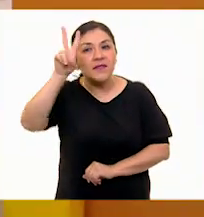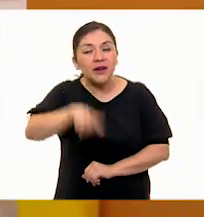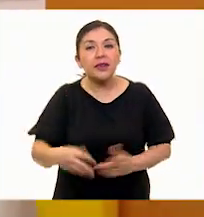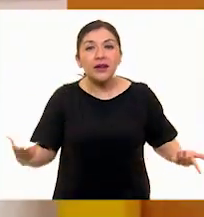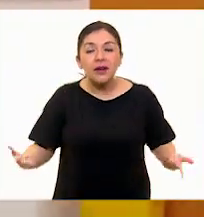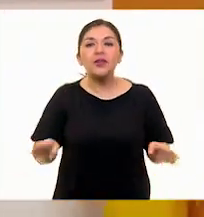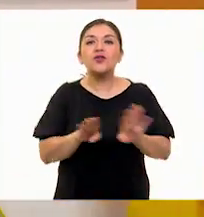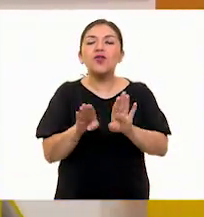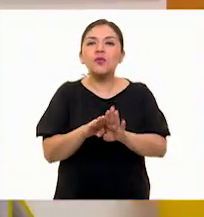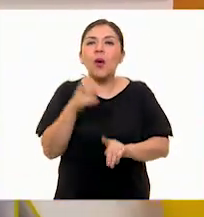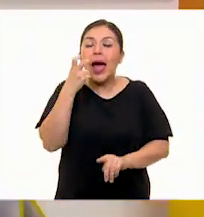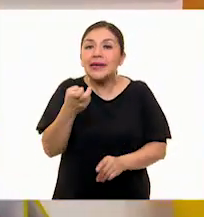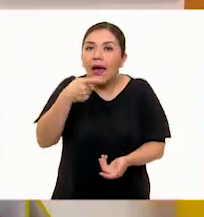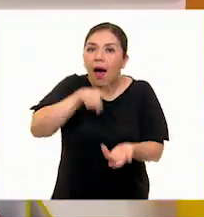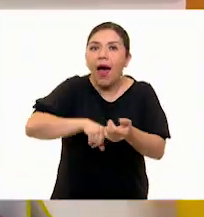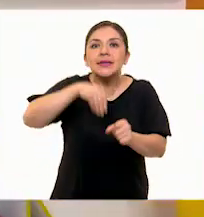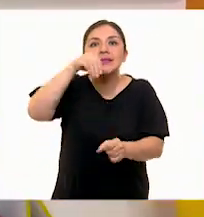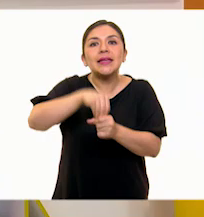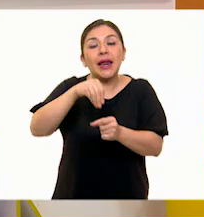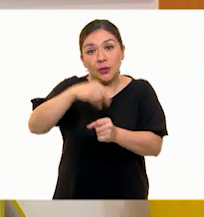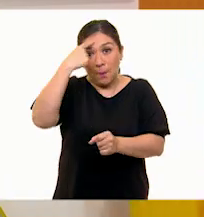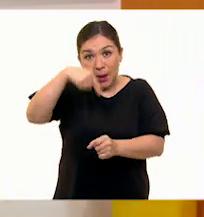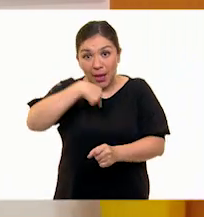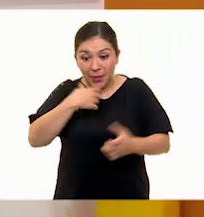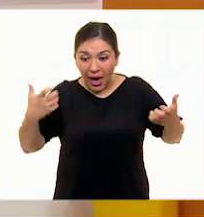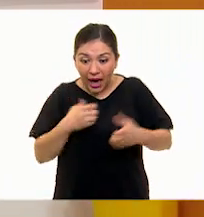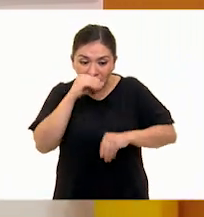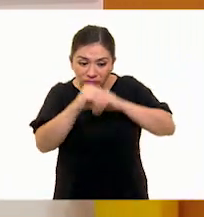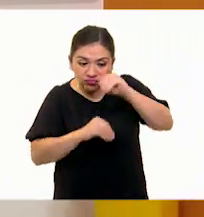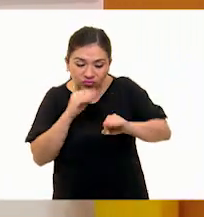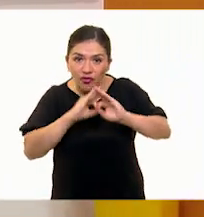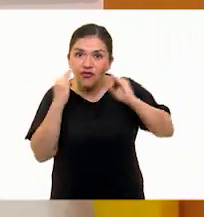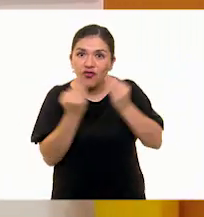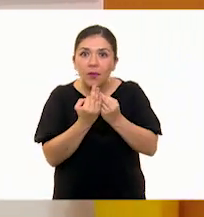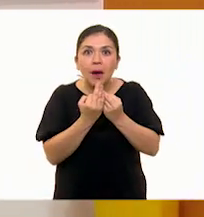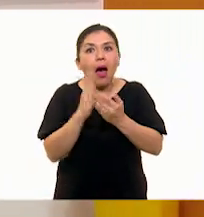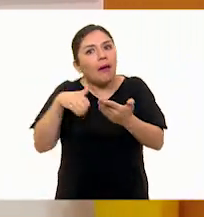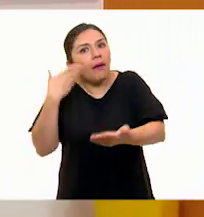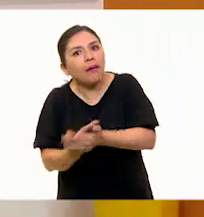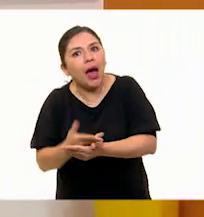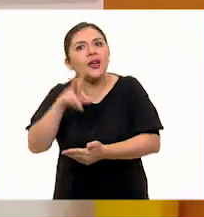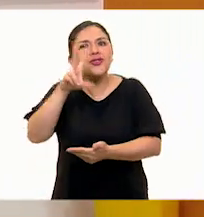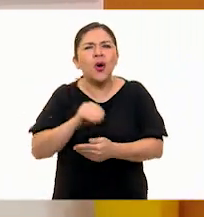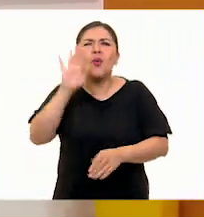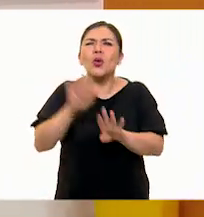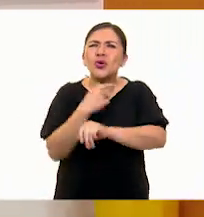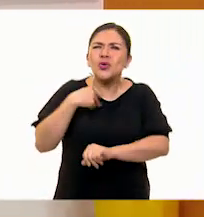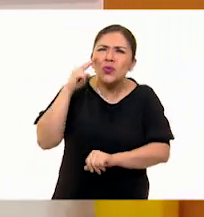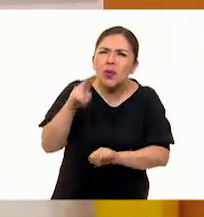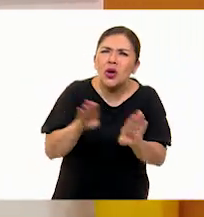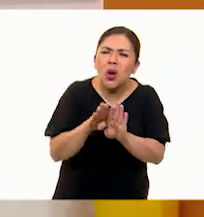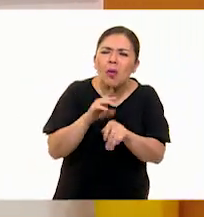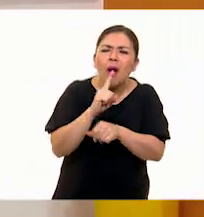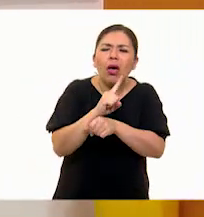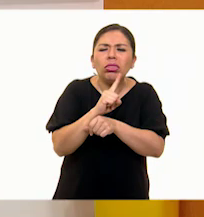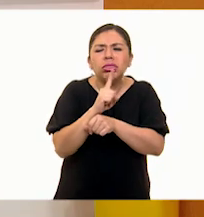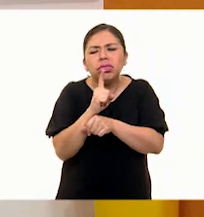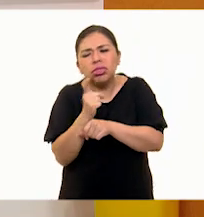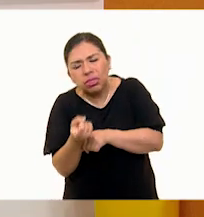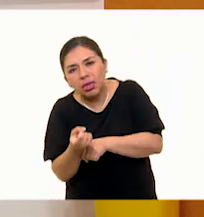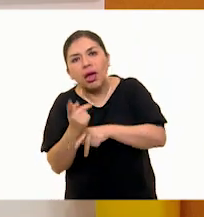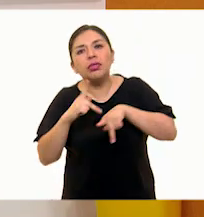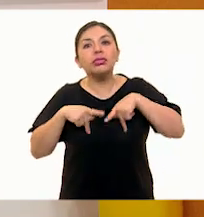porque ese es el secreto para que mis esculturas de plastilina pues no se caigan porque como que las paro y se empiezan a caer así.